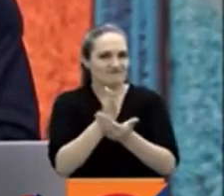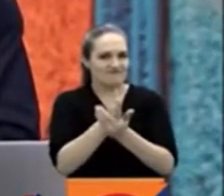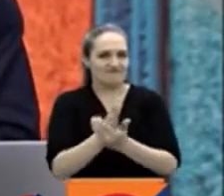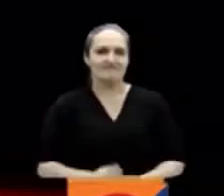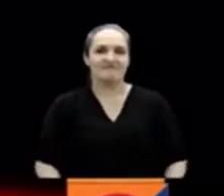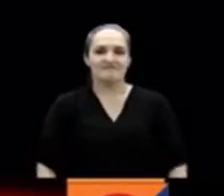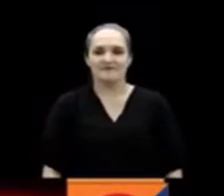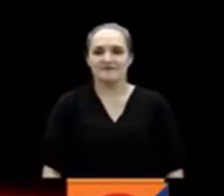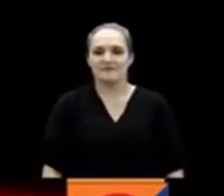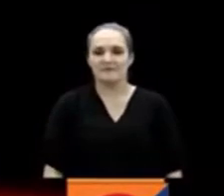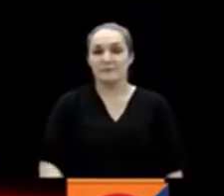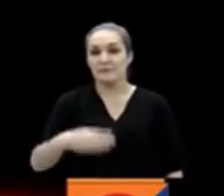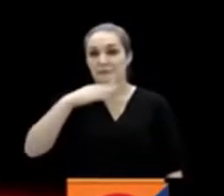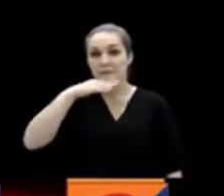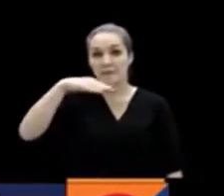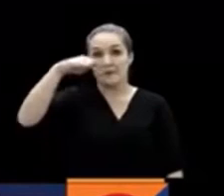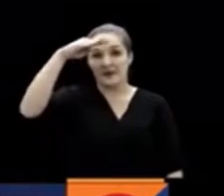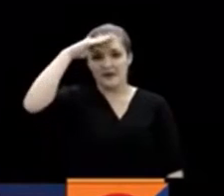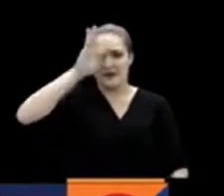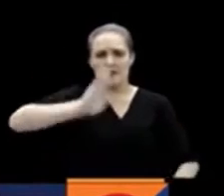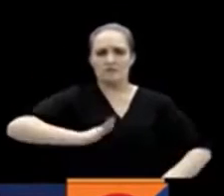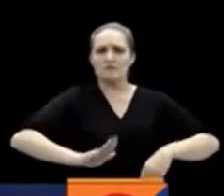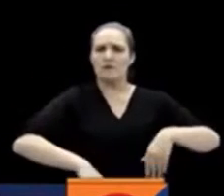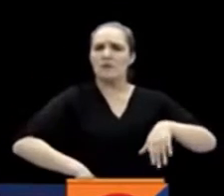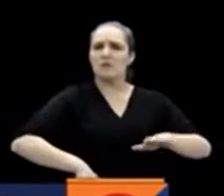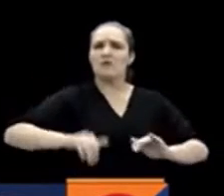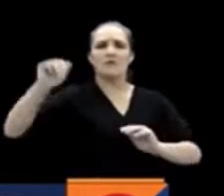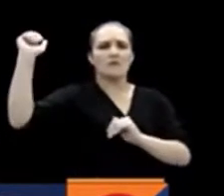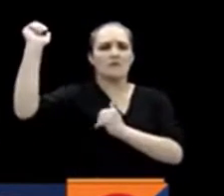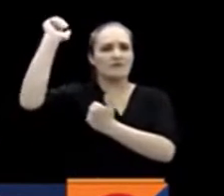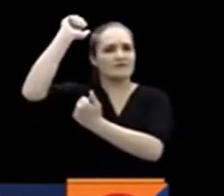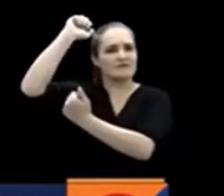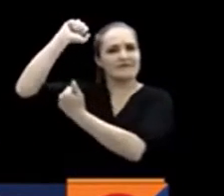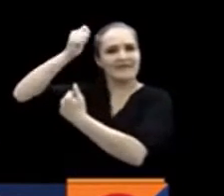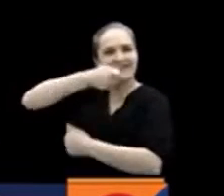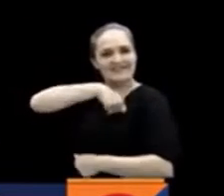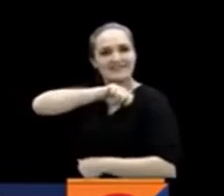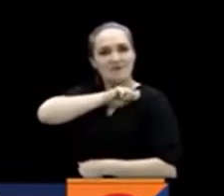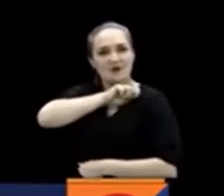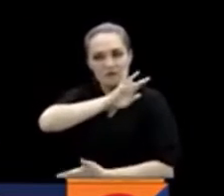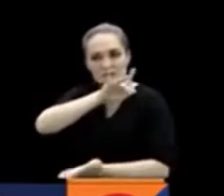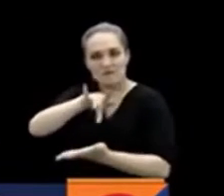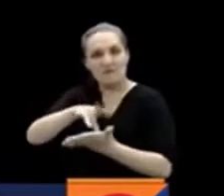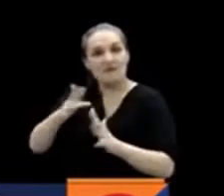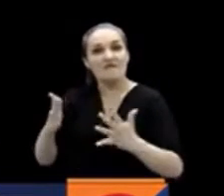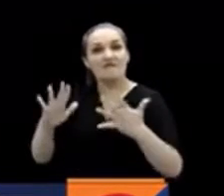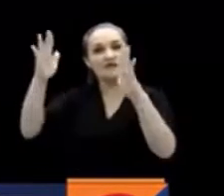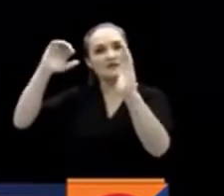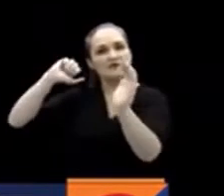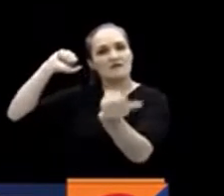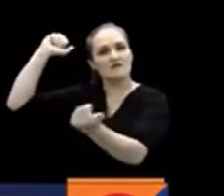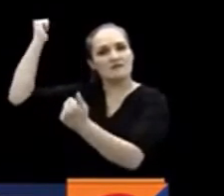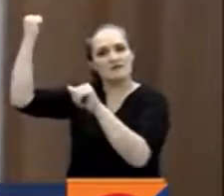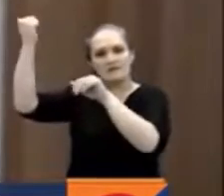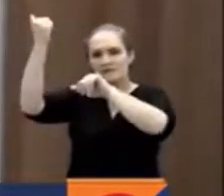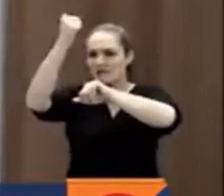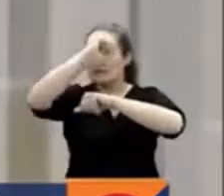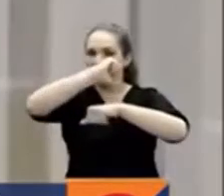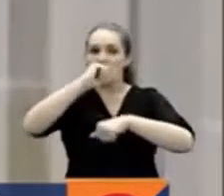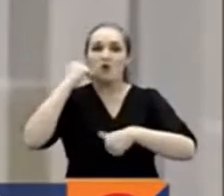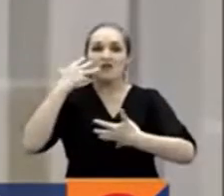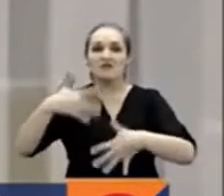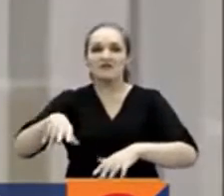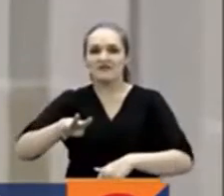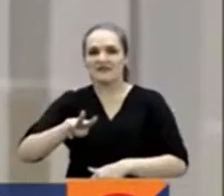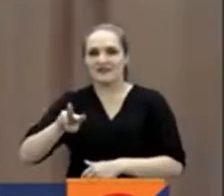En Medellín, el zapateo y los ritmos españoles se tomarán la ciudad con el Festival del Flamenco hasta el próximo 23 de